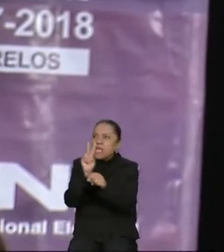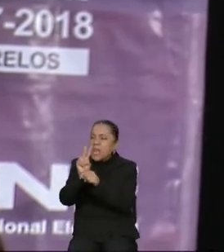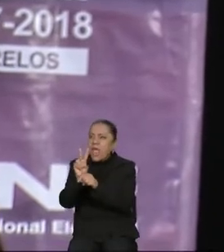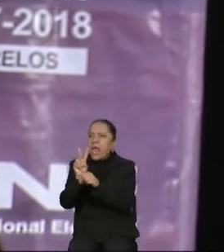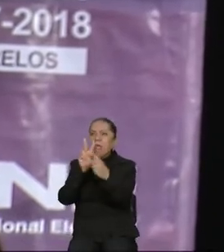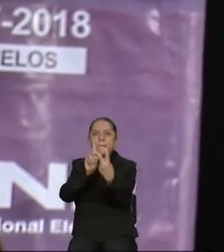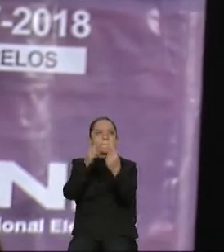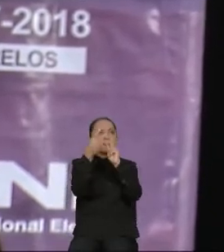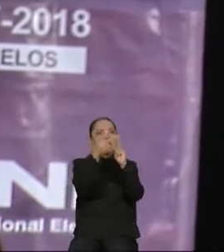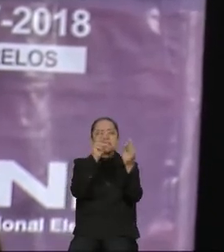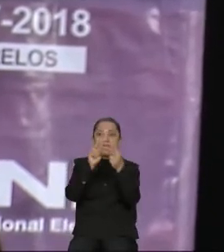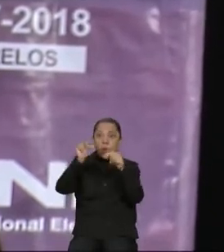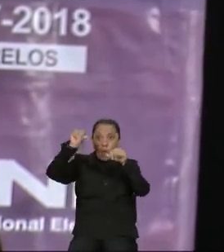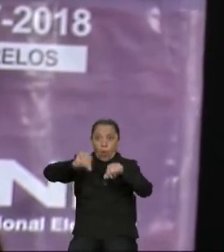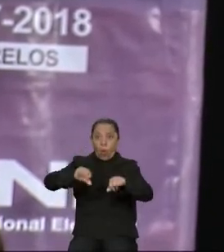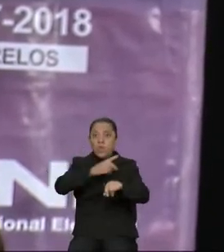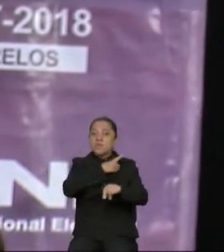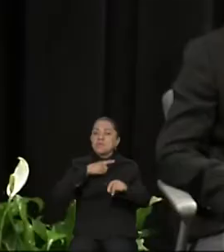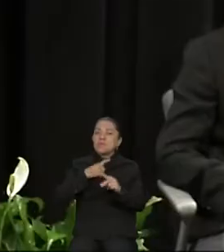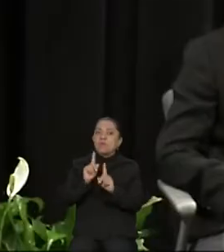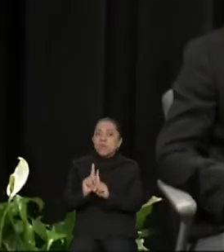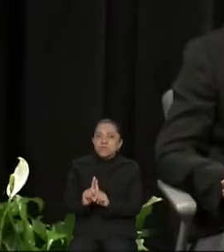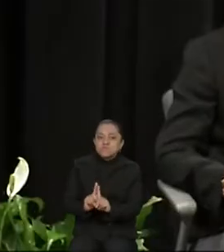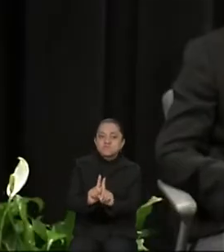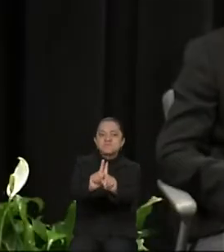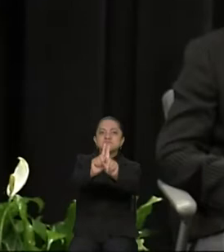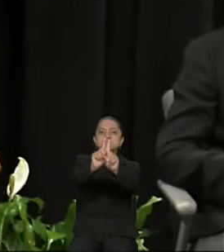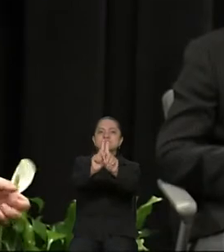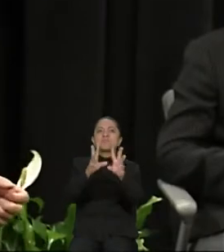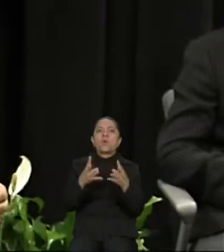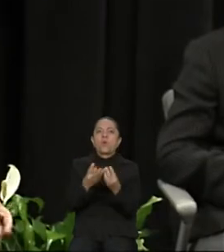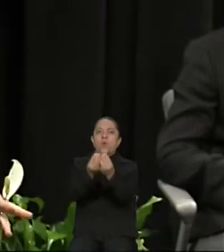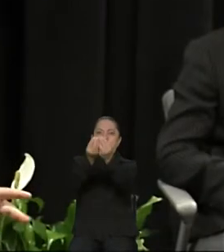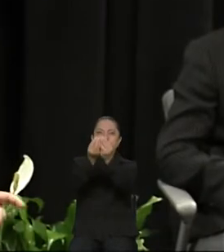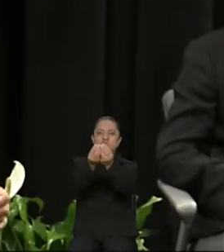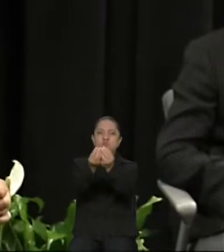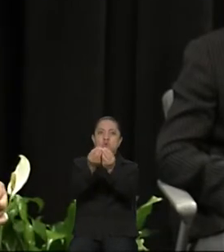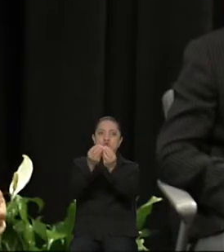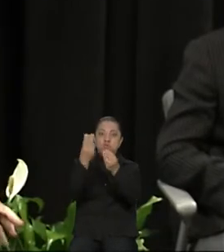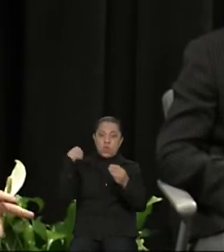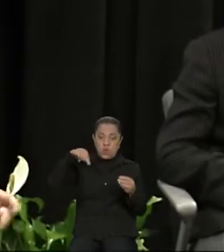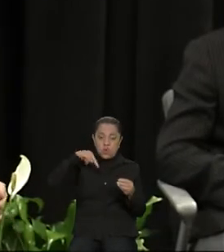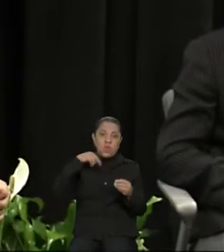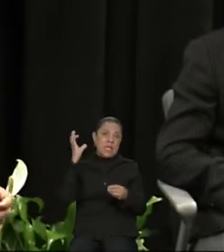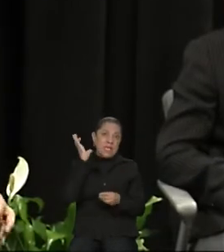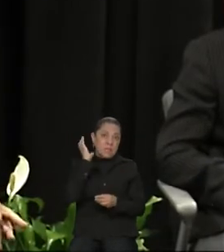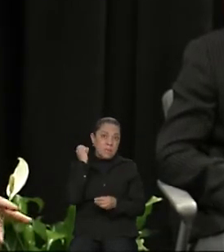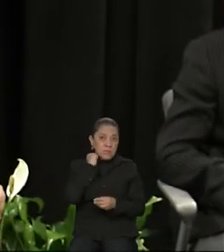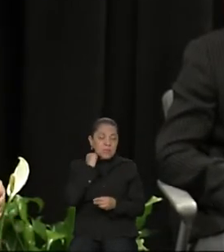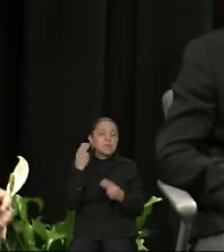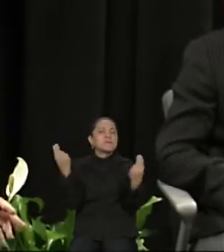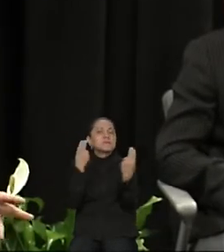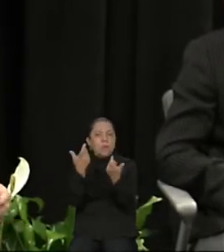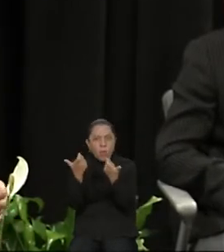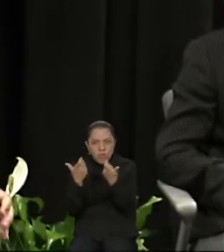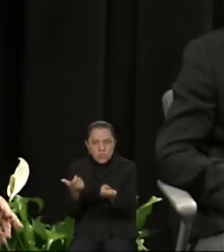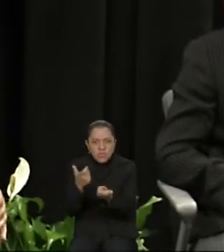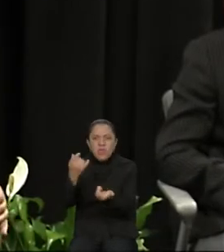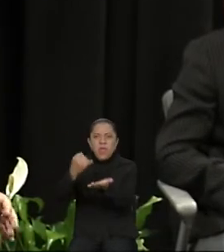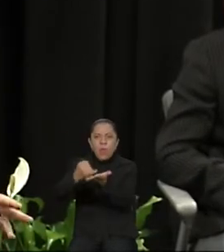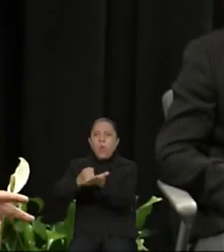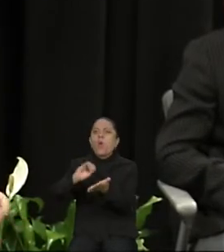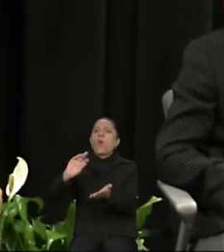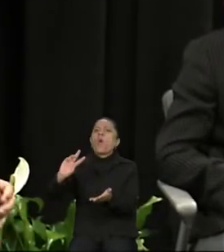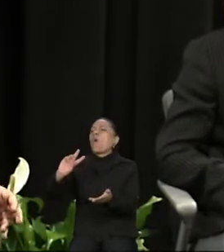caminar juntos y nosotros como Senado de la República tenemos que bajar recursos también, recursos federales, para que se